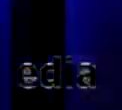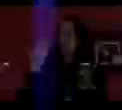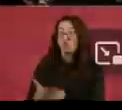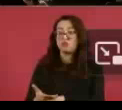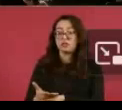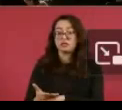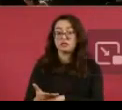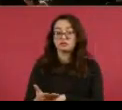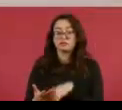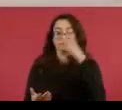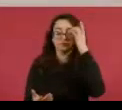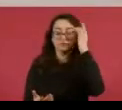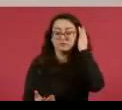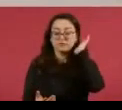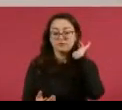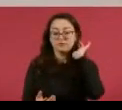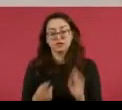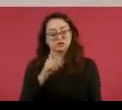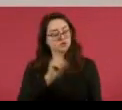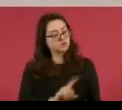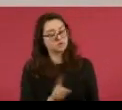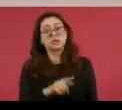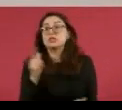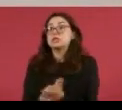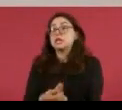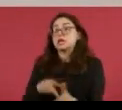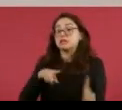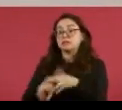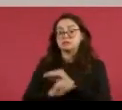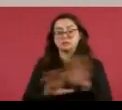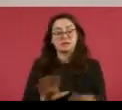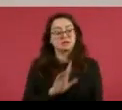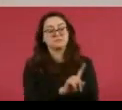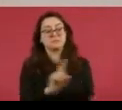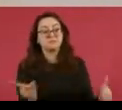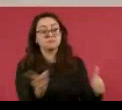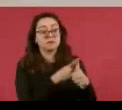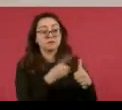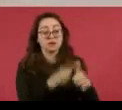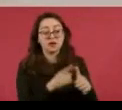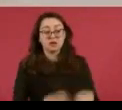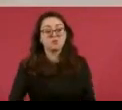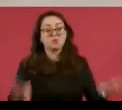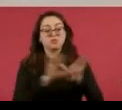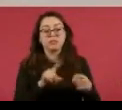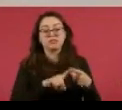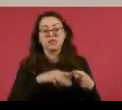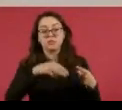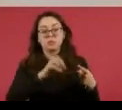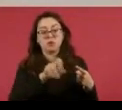No, por encima de esa ley está la autoridad moral, la autoridad política.